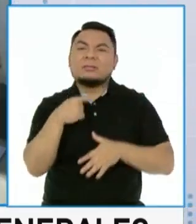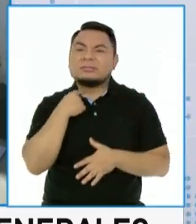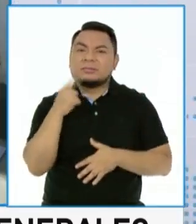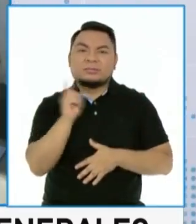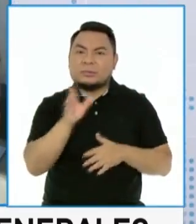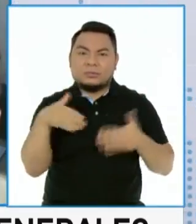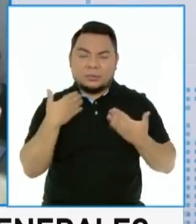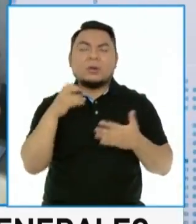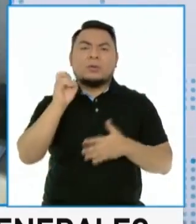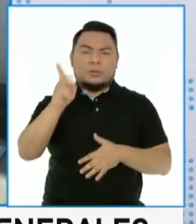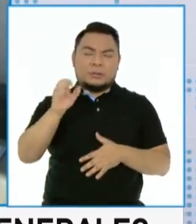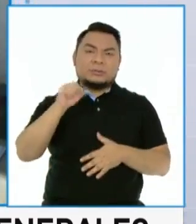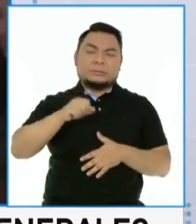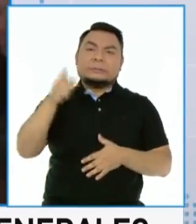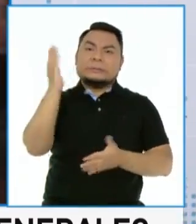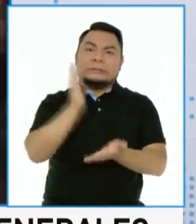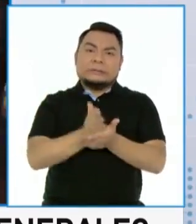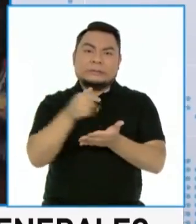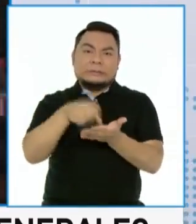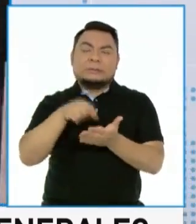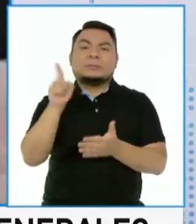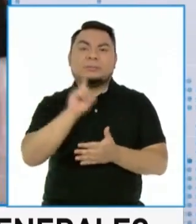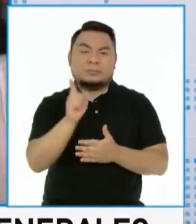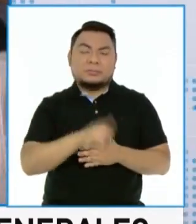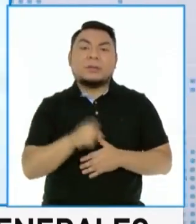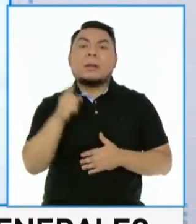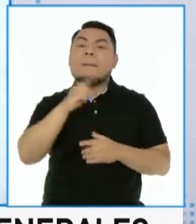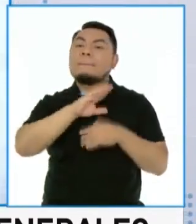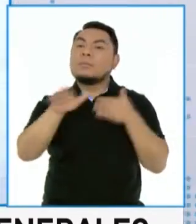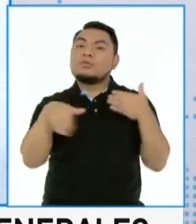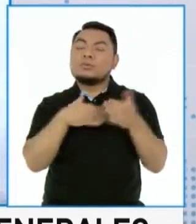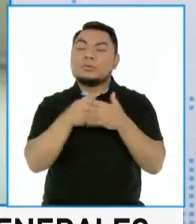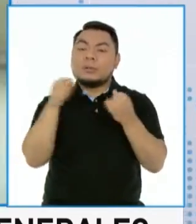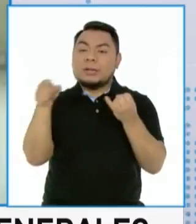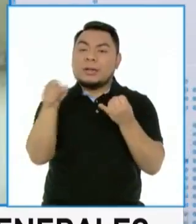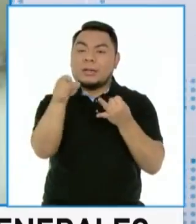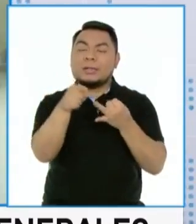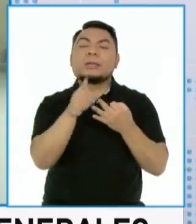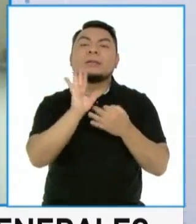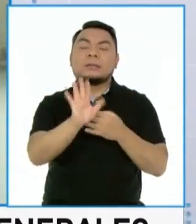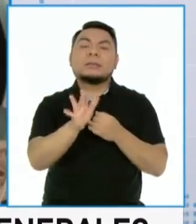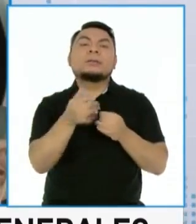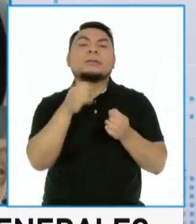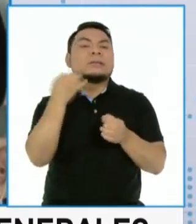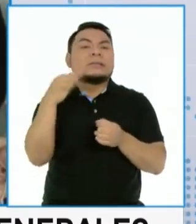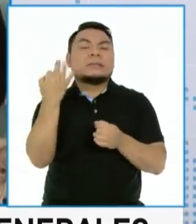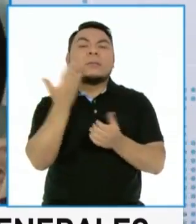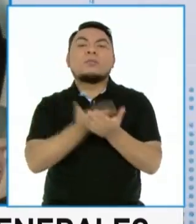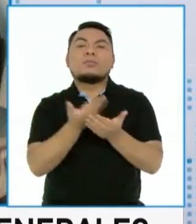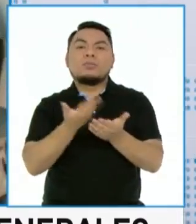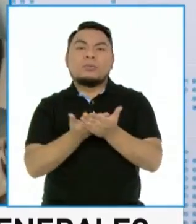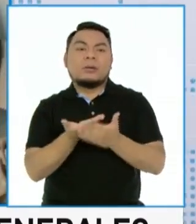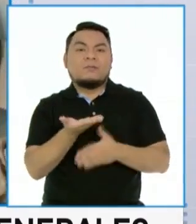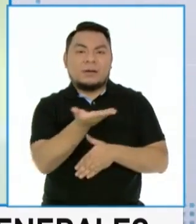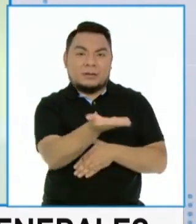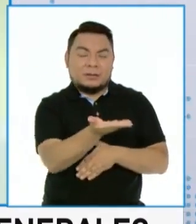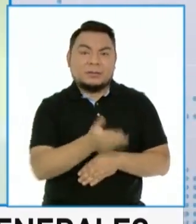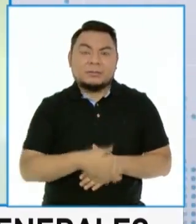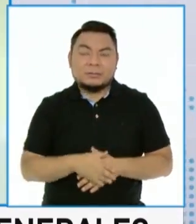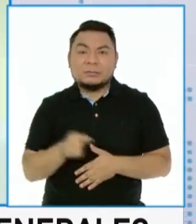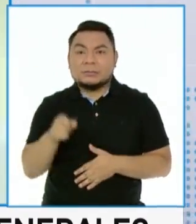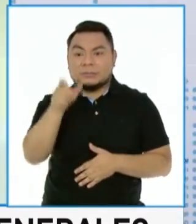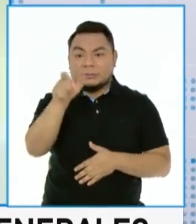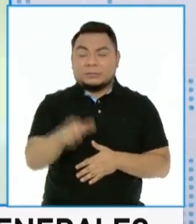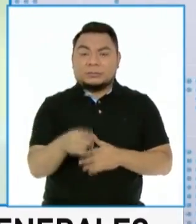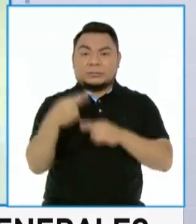les corresponde una multa, ¿no? Pero todas esas descripciones, causal por causal, también si es, por ejemplo, no puede ser